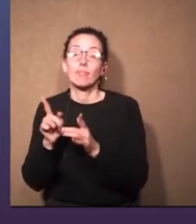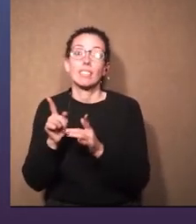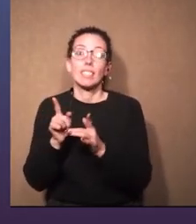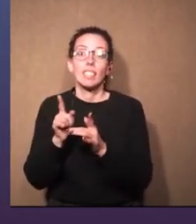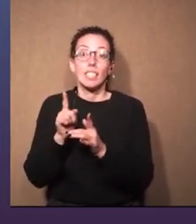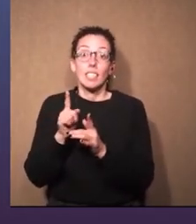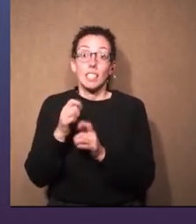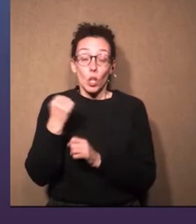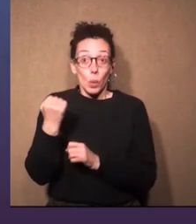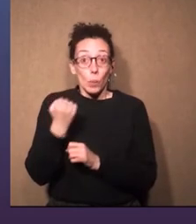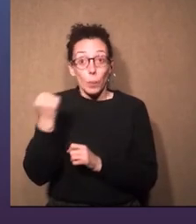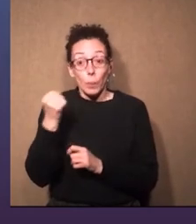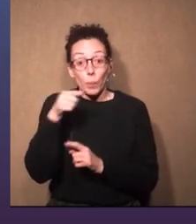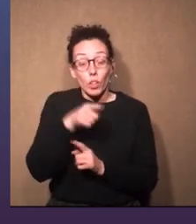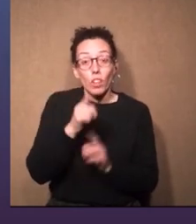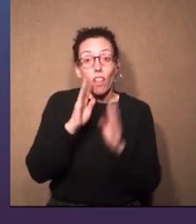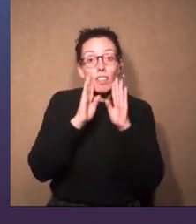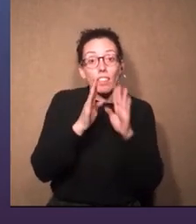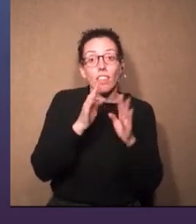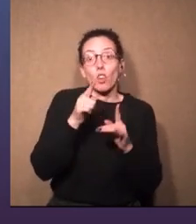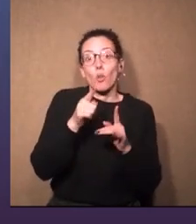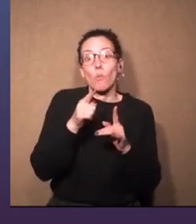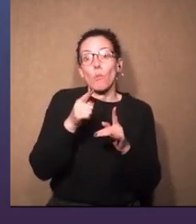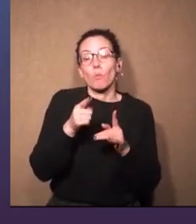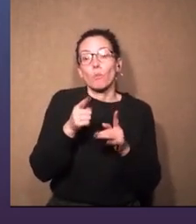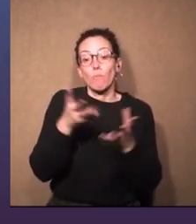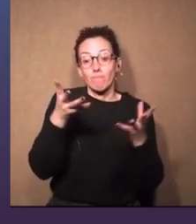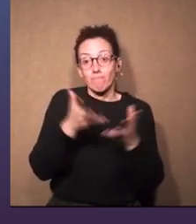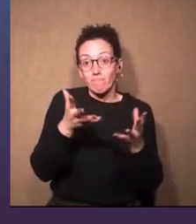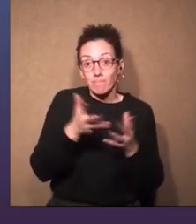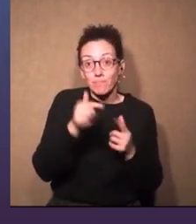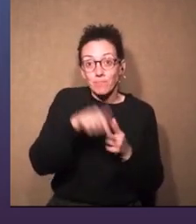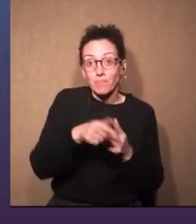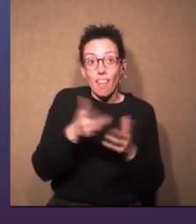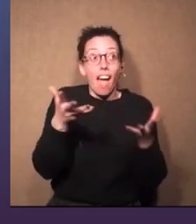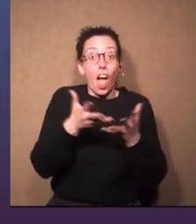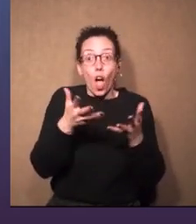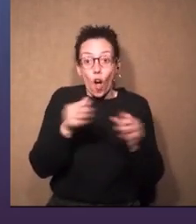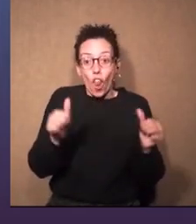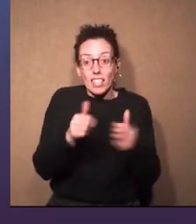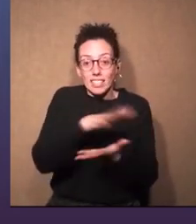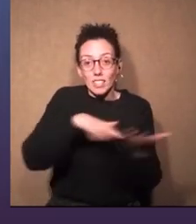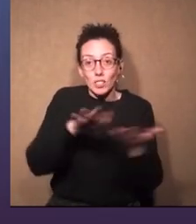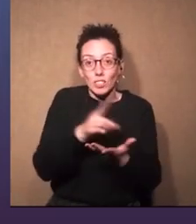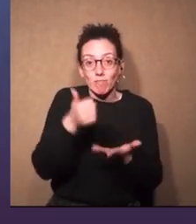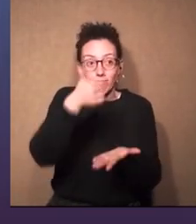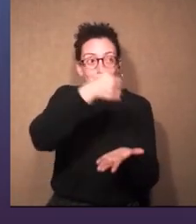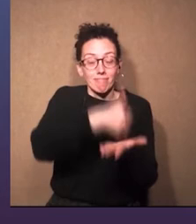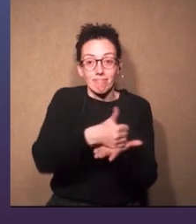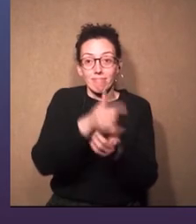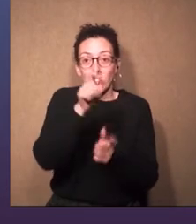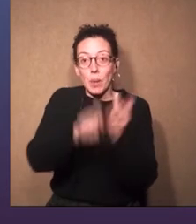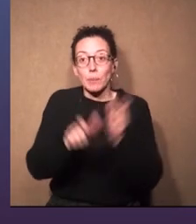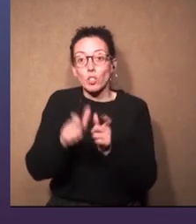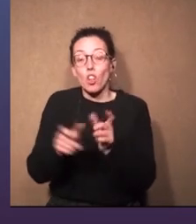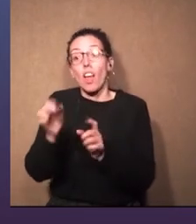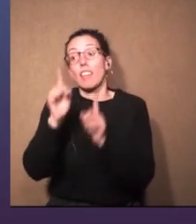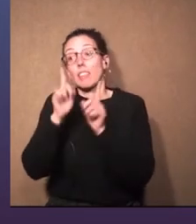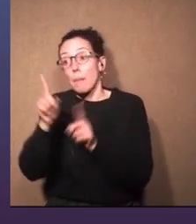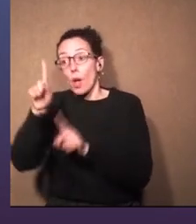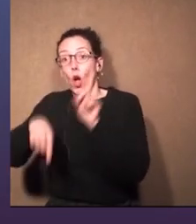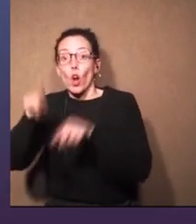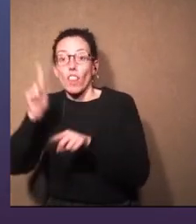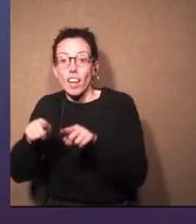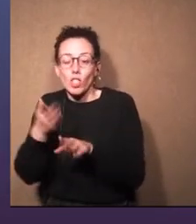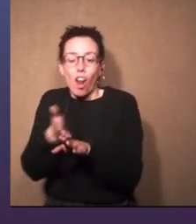muy fuertes, tanto lo que es el vivo, digamos, lo que está sucediendo presencialmente, así como toda la